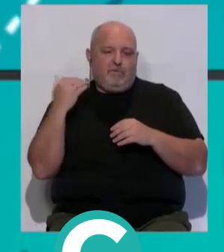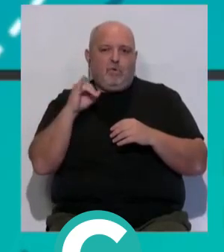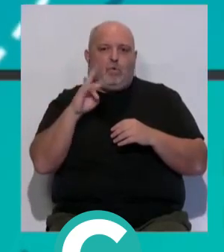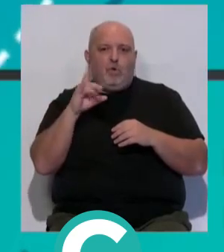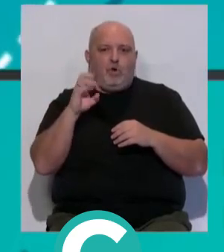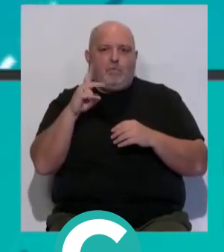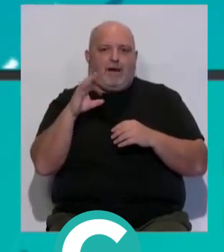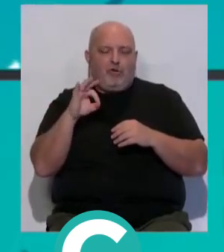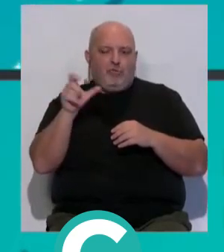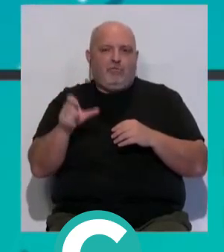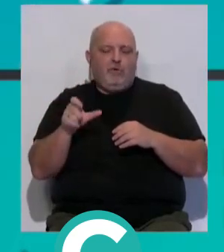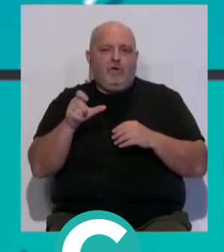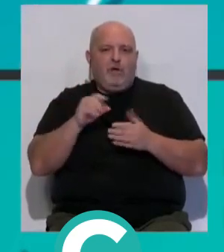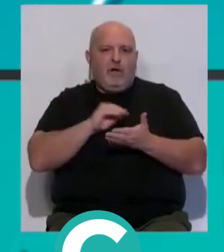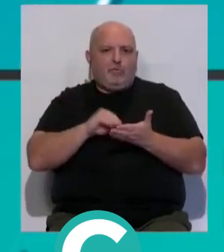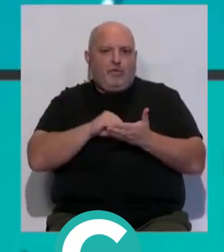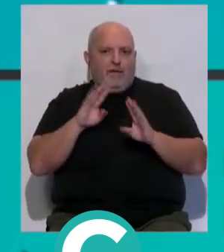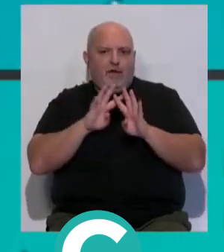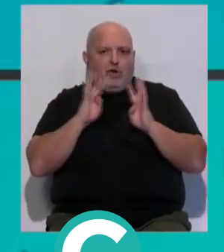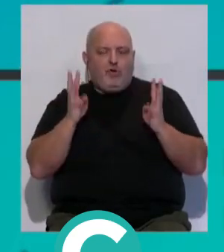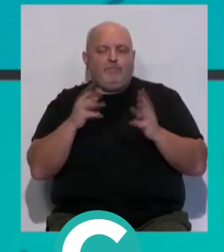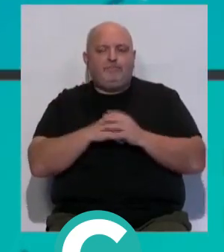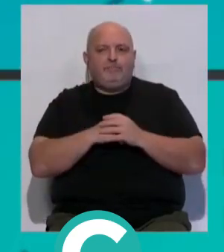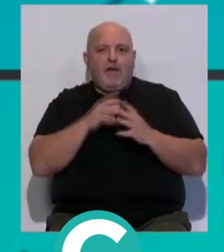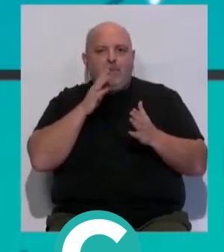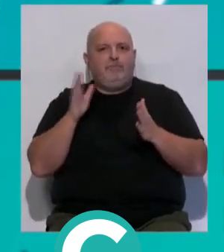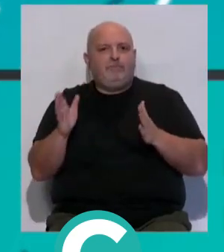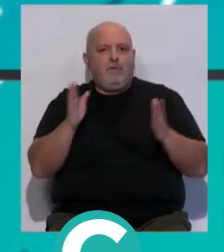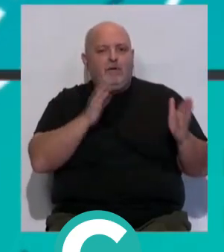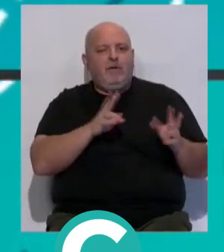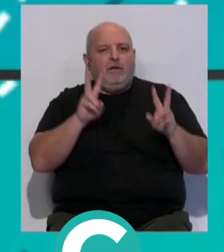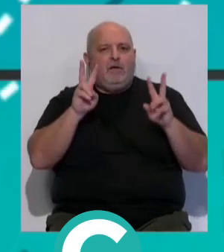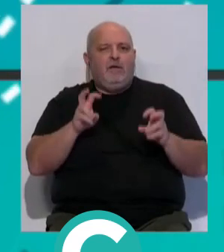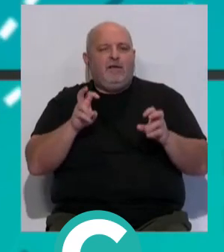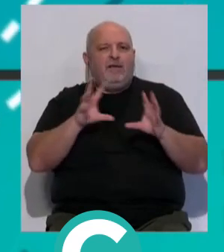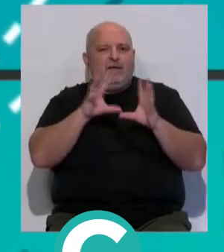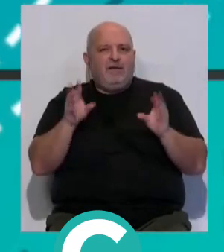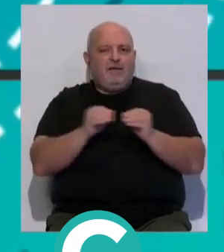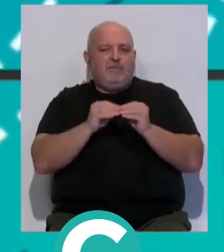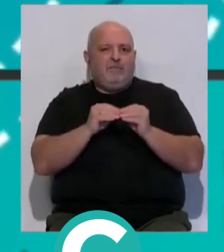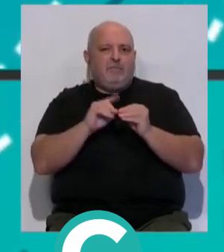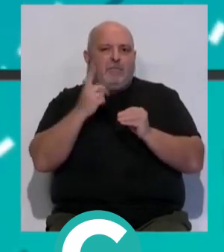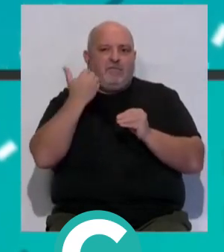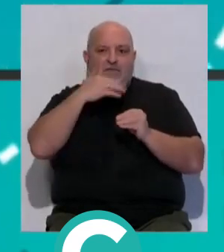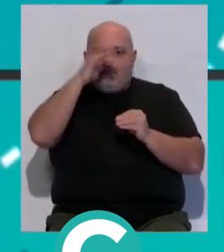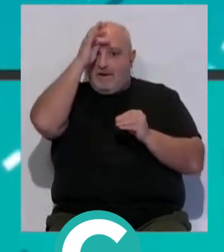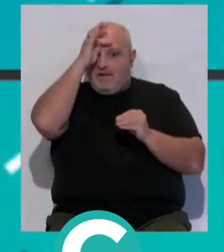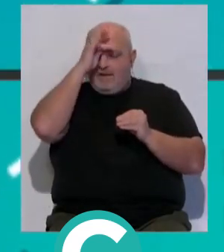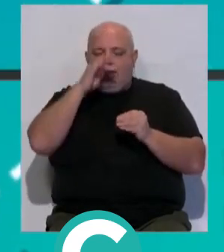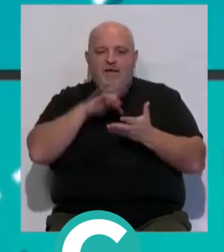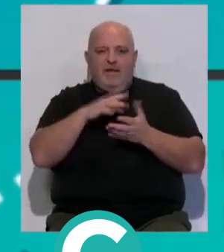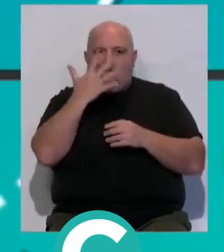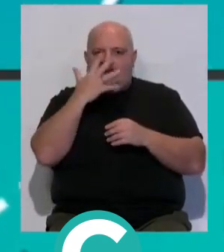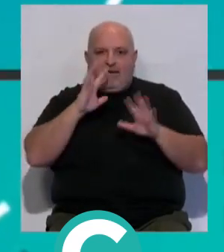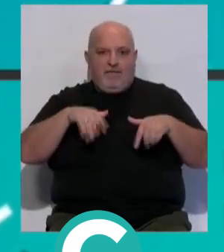Julio Pardo, el autor de coros. Y ahora sí que entramos ya en materia y hacemos balance de este primer fin de semana de